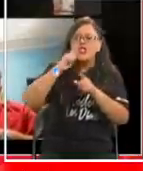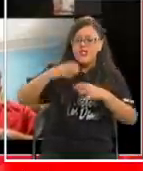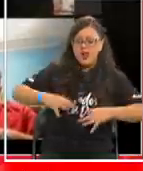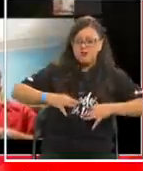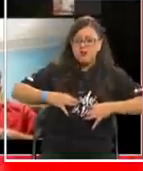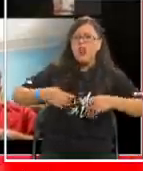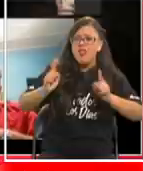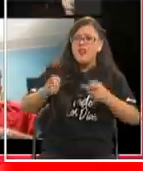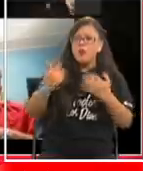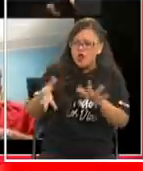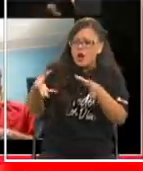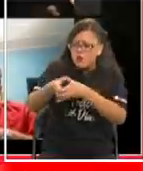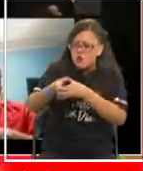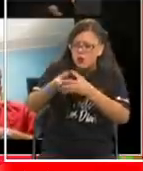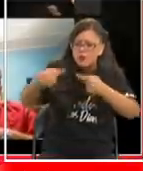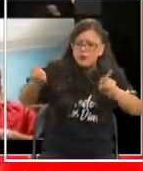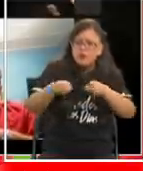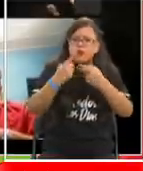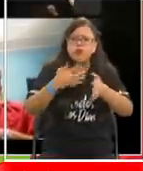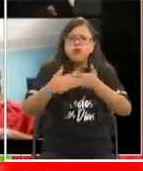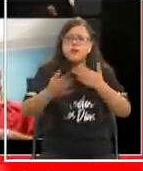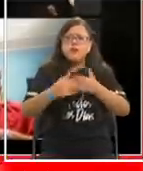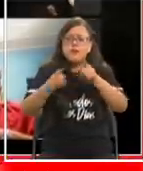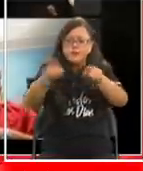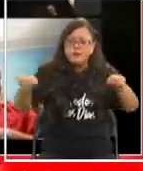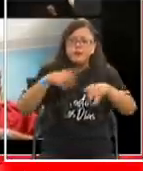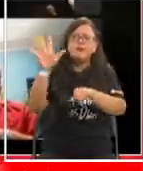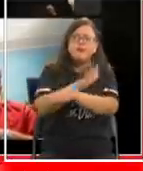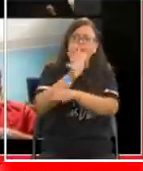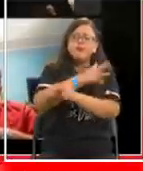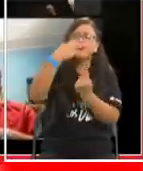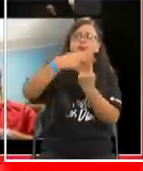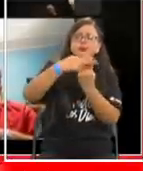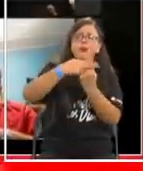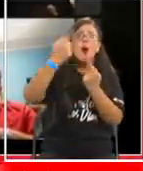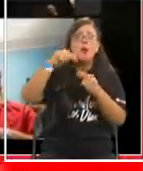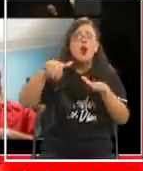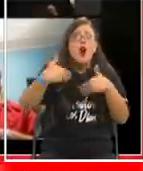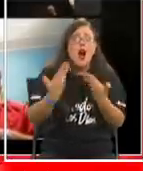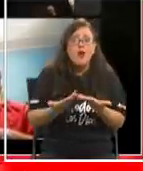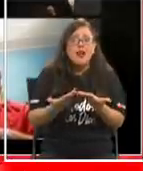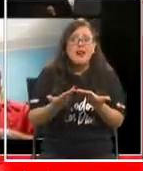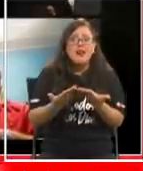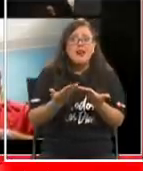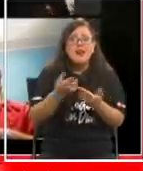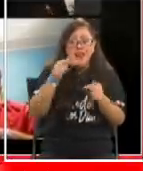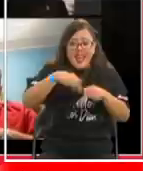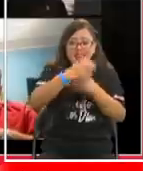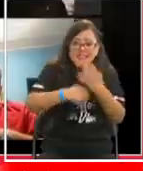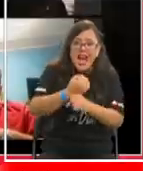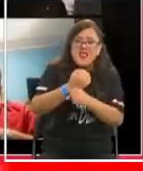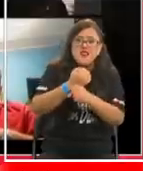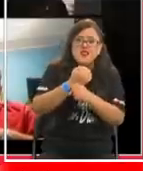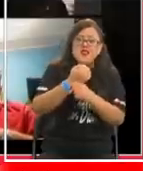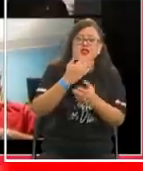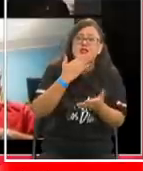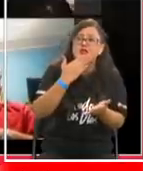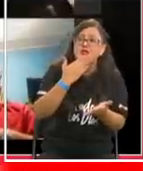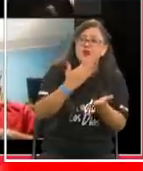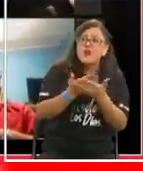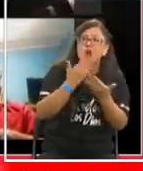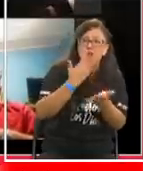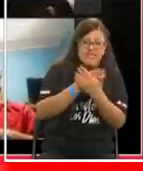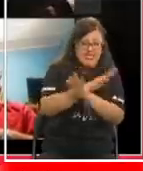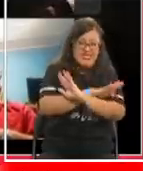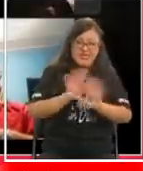tocar con esos niños en el Teatro Teletón Pero vamos a comenzar a trabajar nuevamente este año a partir de cuando se